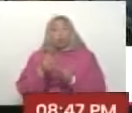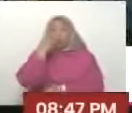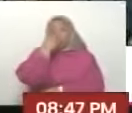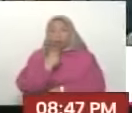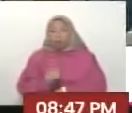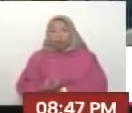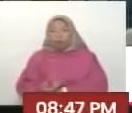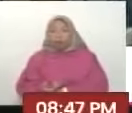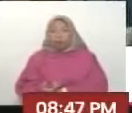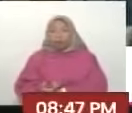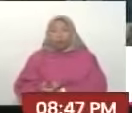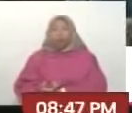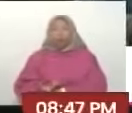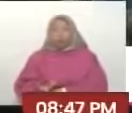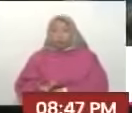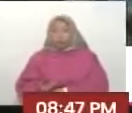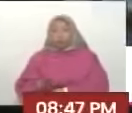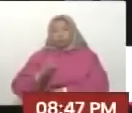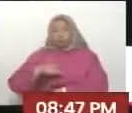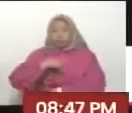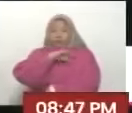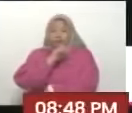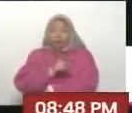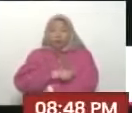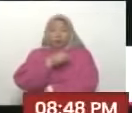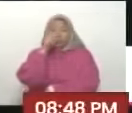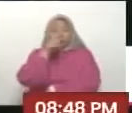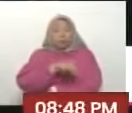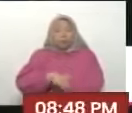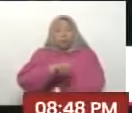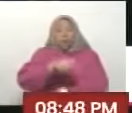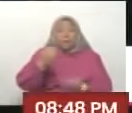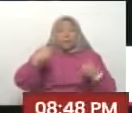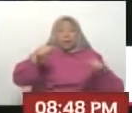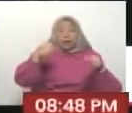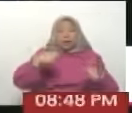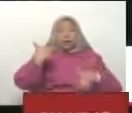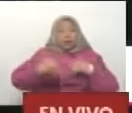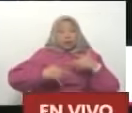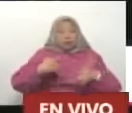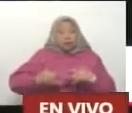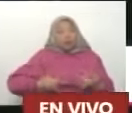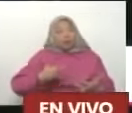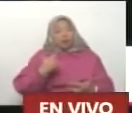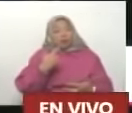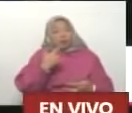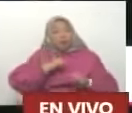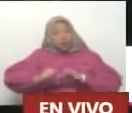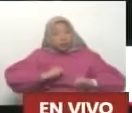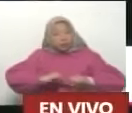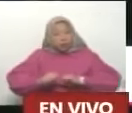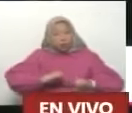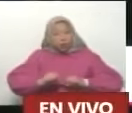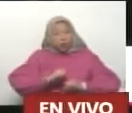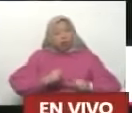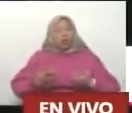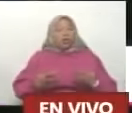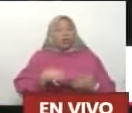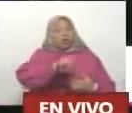Para hacer el poder popular y seguir avanzando, seguir avanzando,